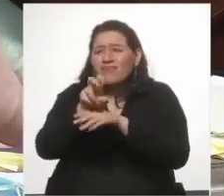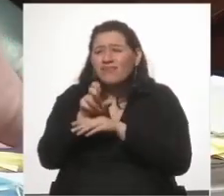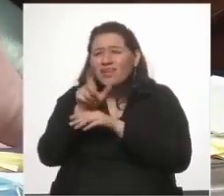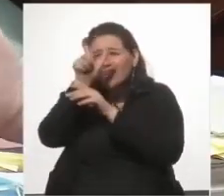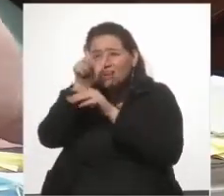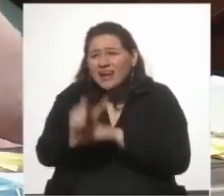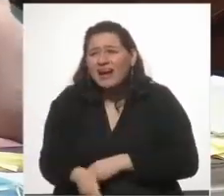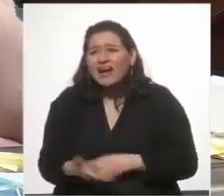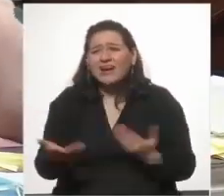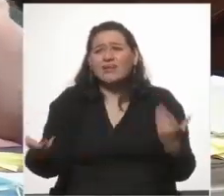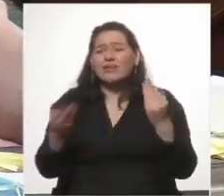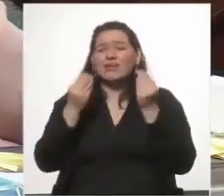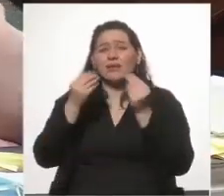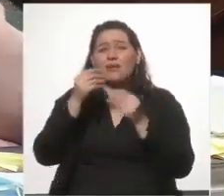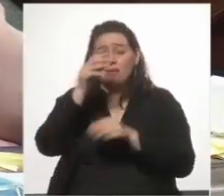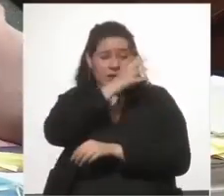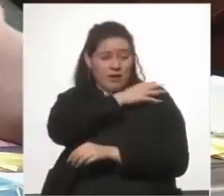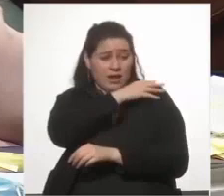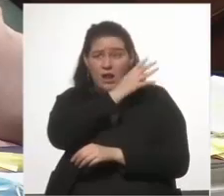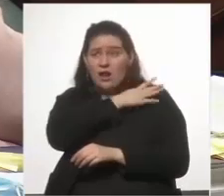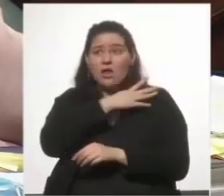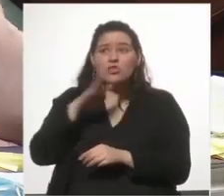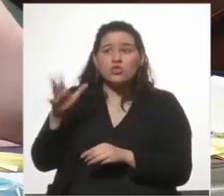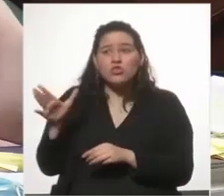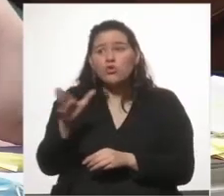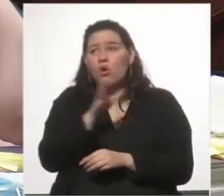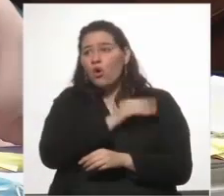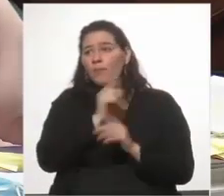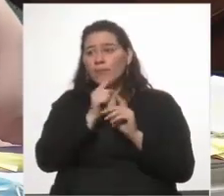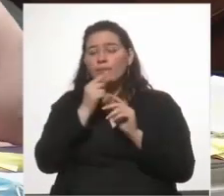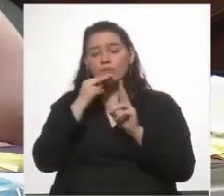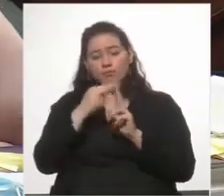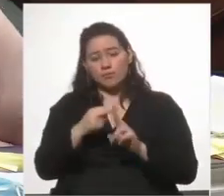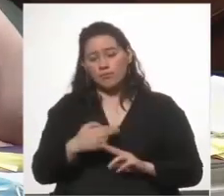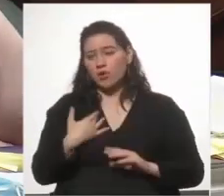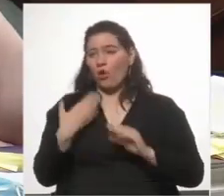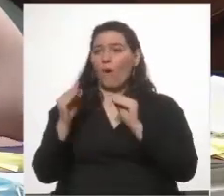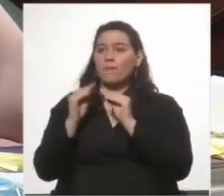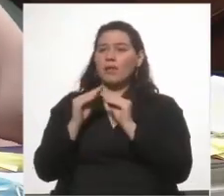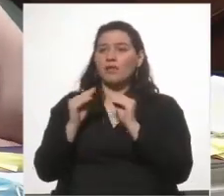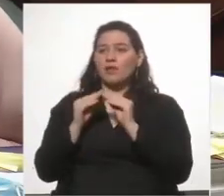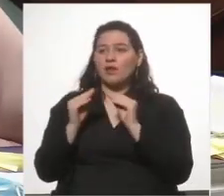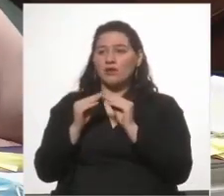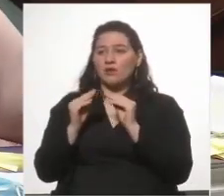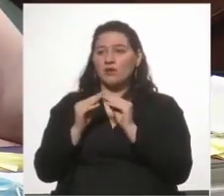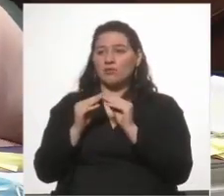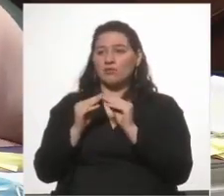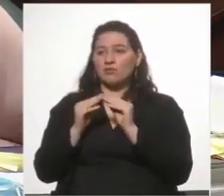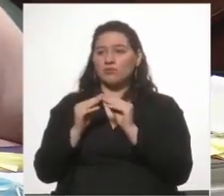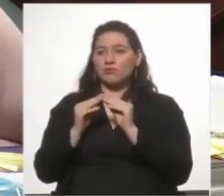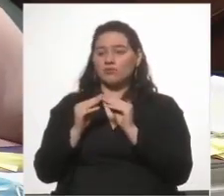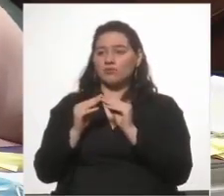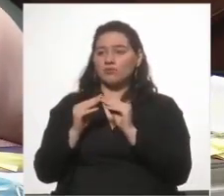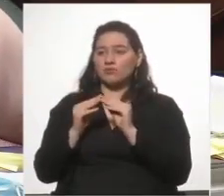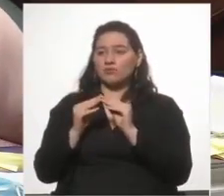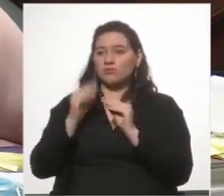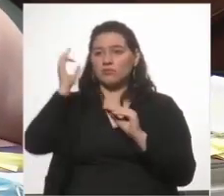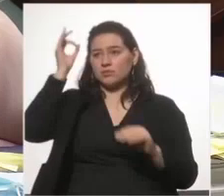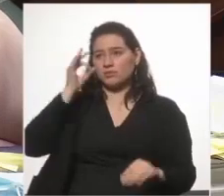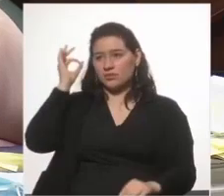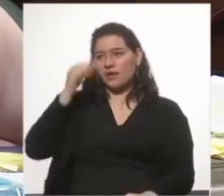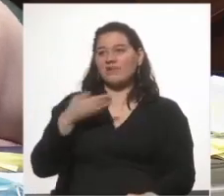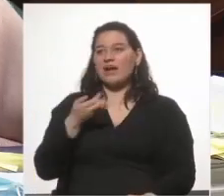a los generales todos los que nombró mi compañero de Senado